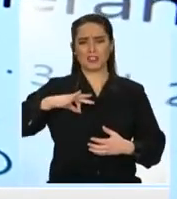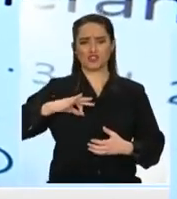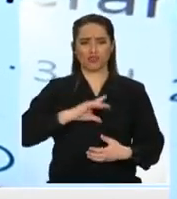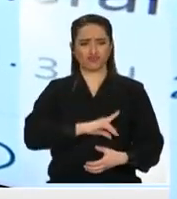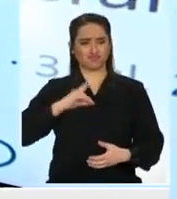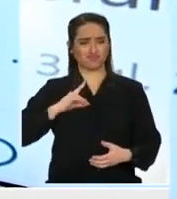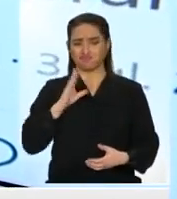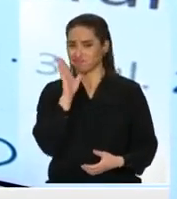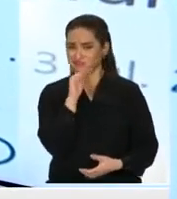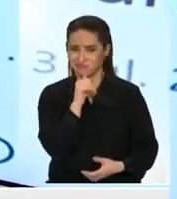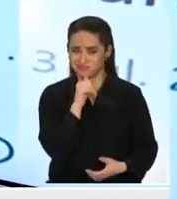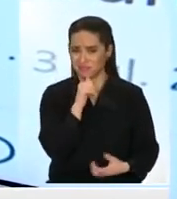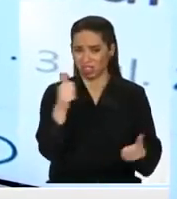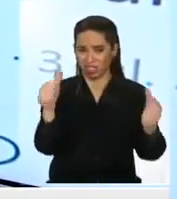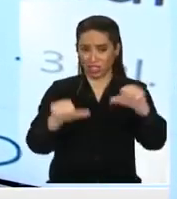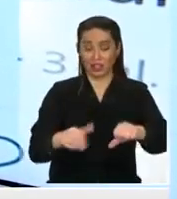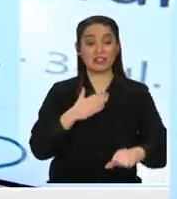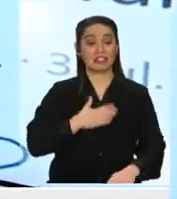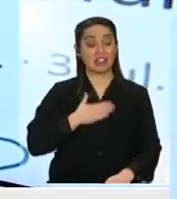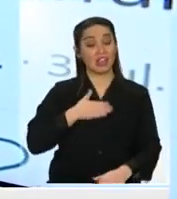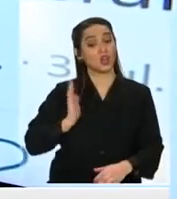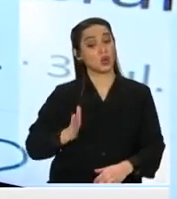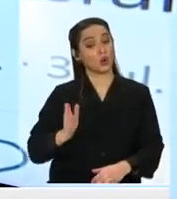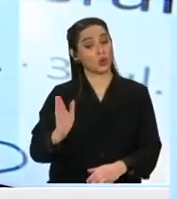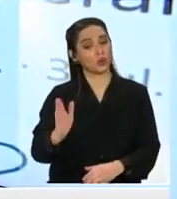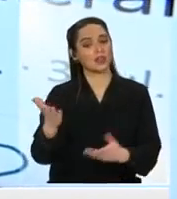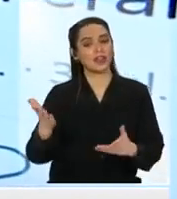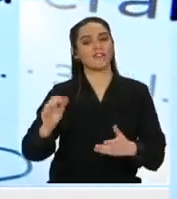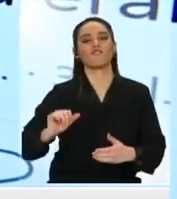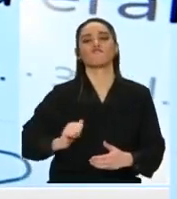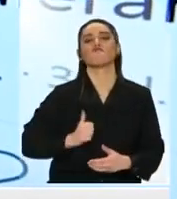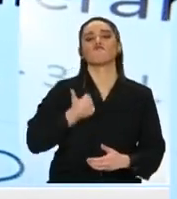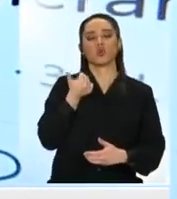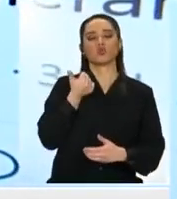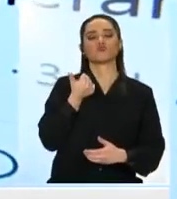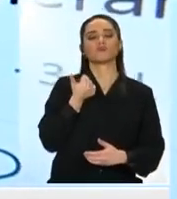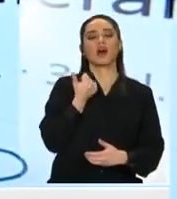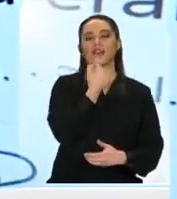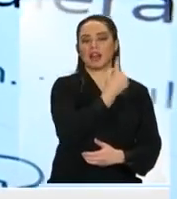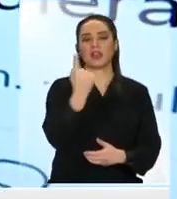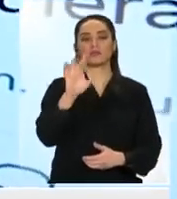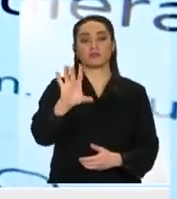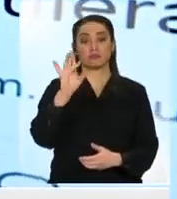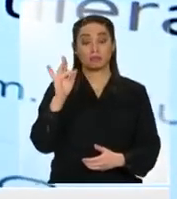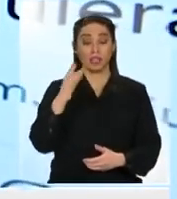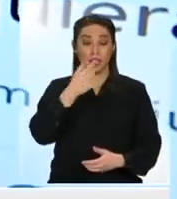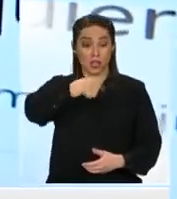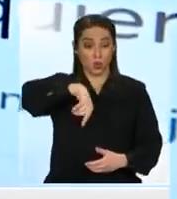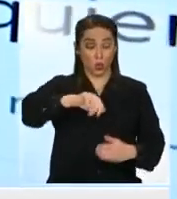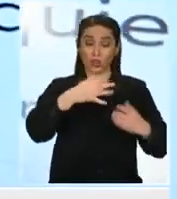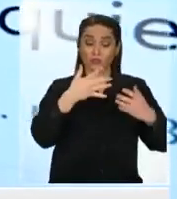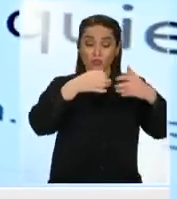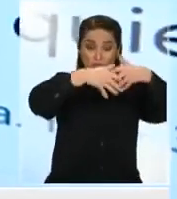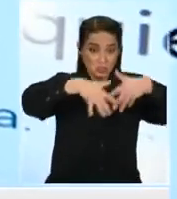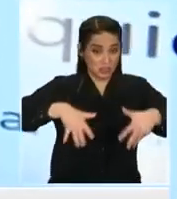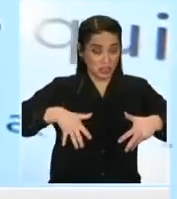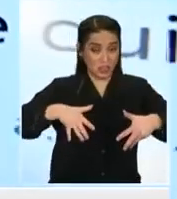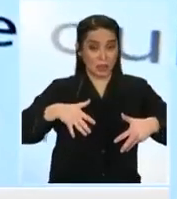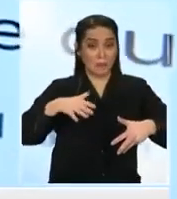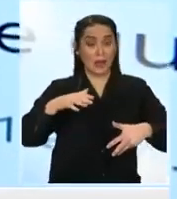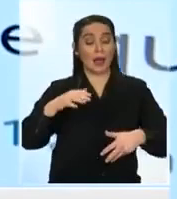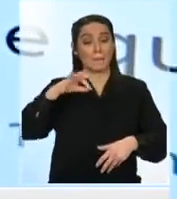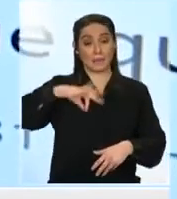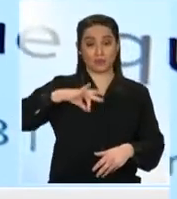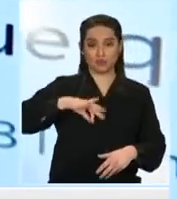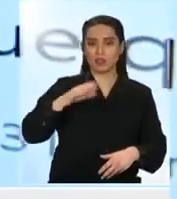fracaso y el que las quiera seguir ocupando va a tener que ser a voluntad propia. En nuestro sistema de pensiones no existe la AFP, existe un